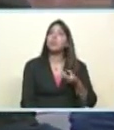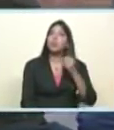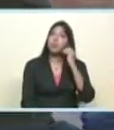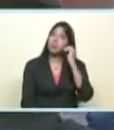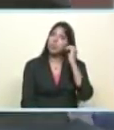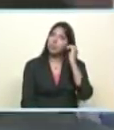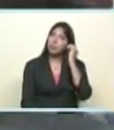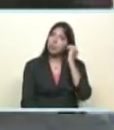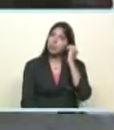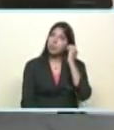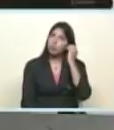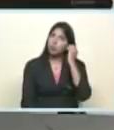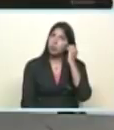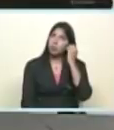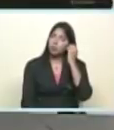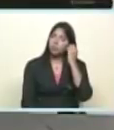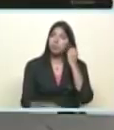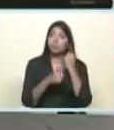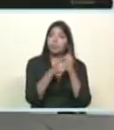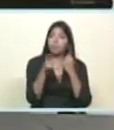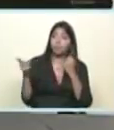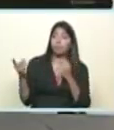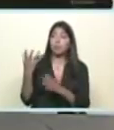sencillo como eso huyen hacia adelante